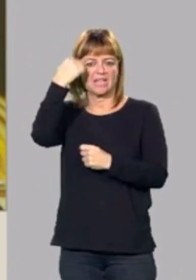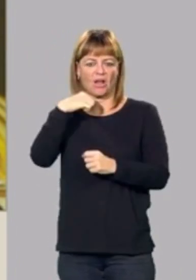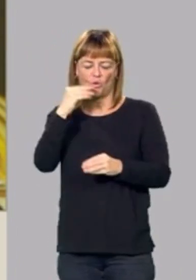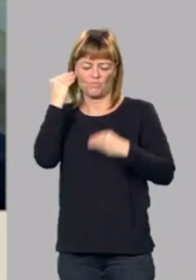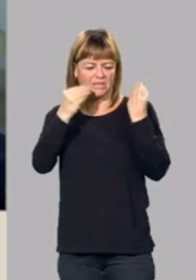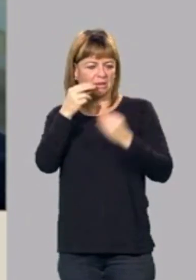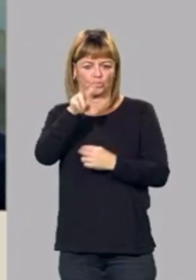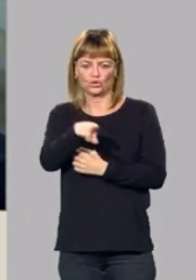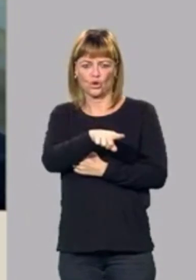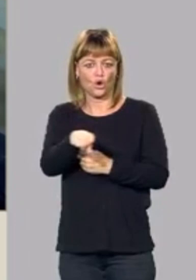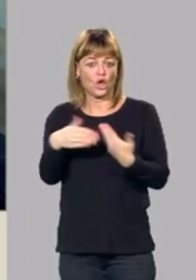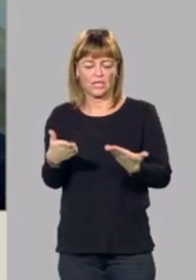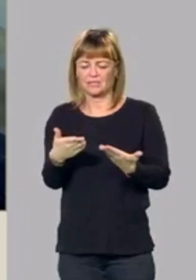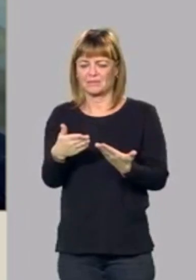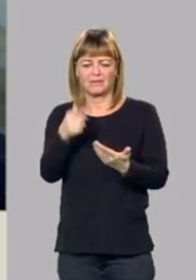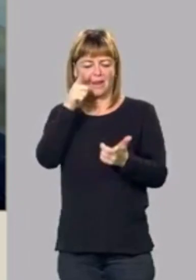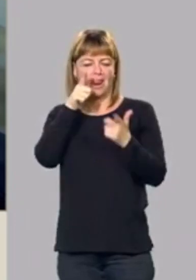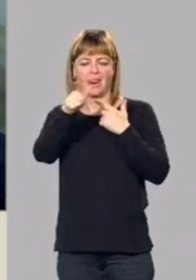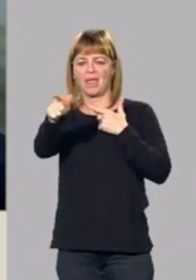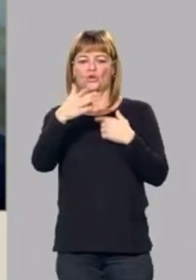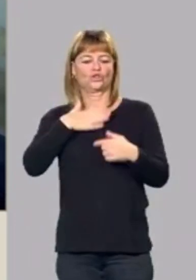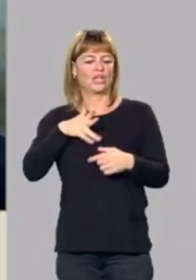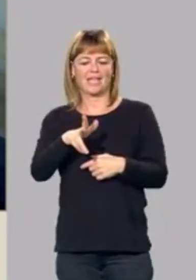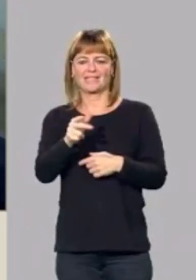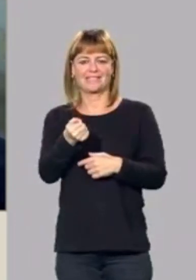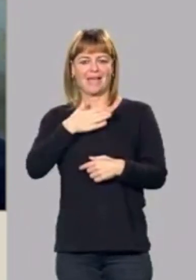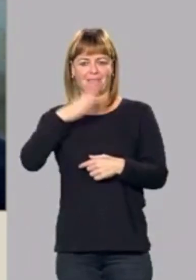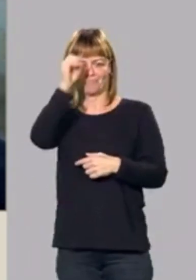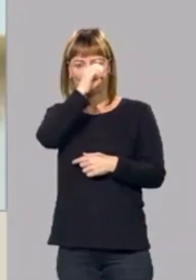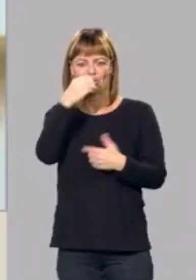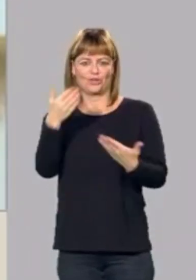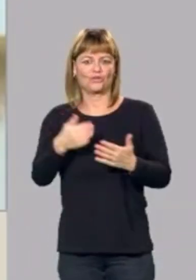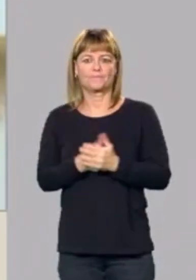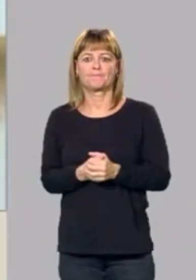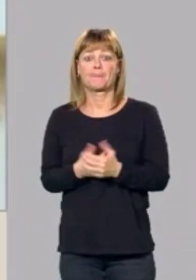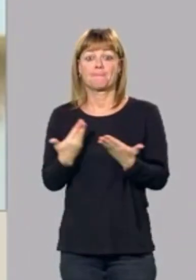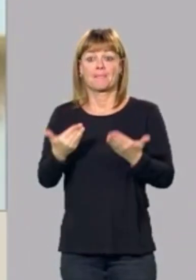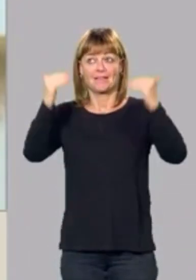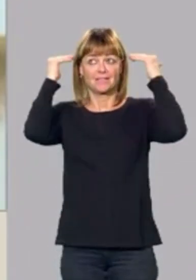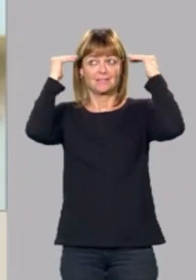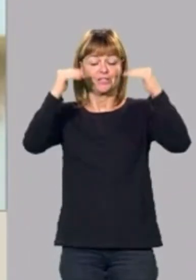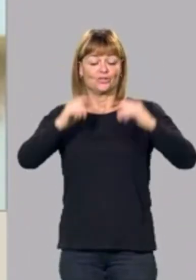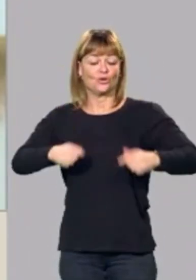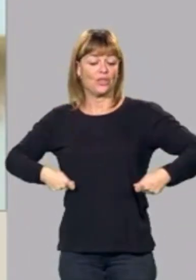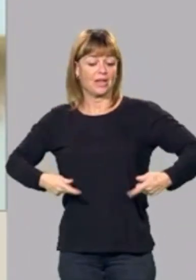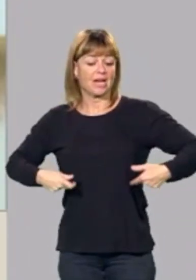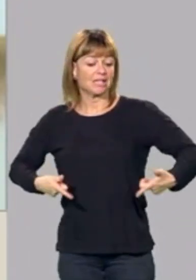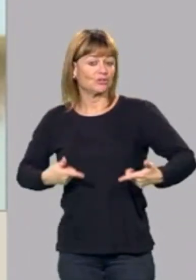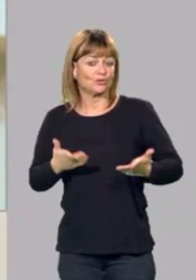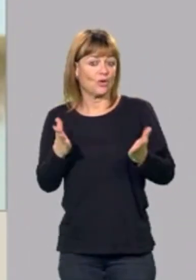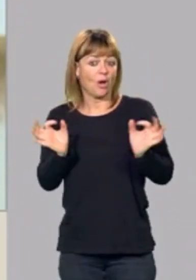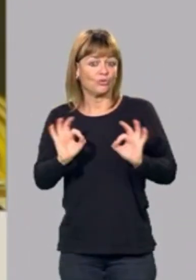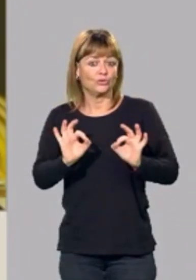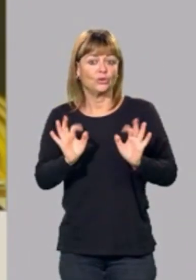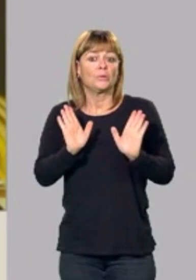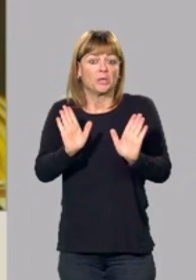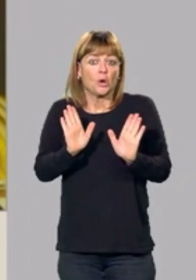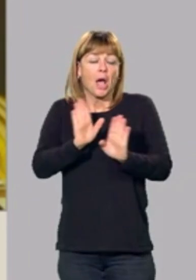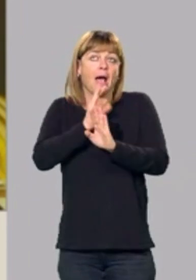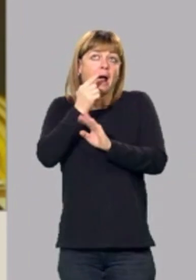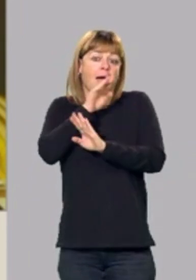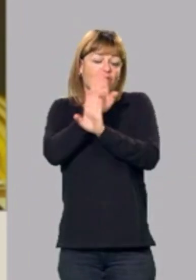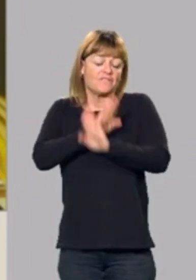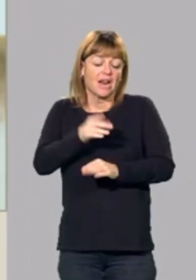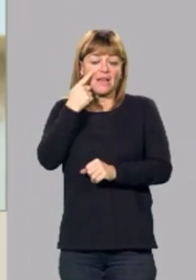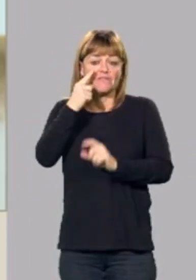está desde luego muy alejado de lo que supone Chuntaragonesista. No ha llegado el techo de gasto, pero esperan que se dé ese proceso, que acabe viendo un presupuesto, que se